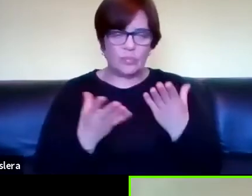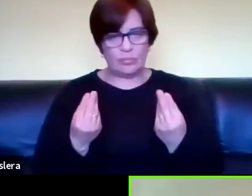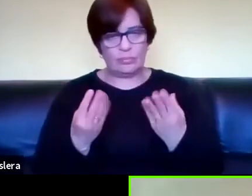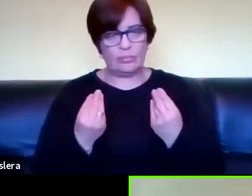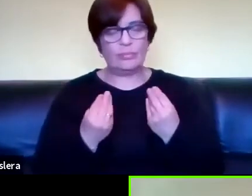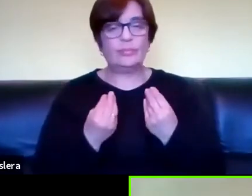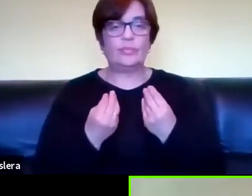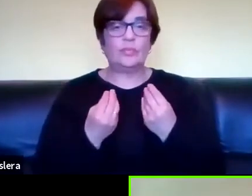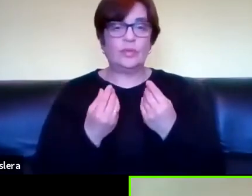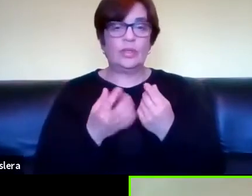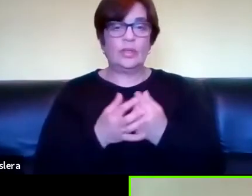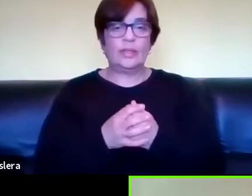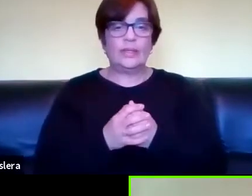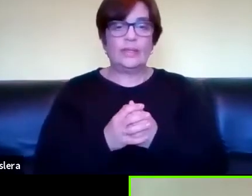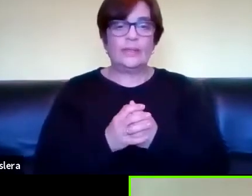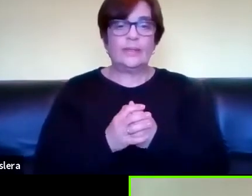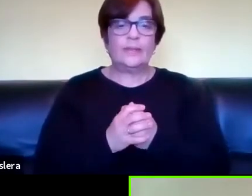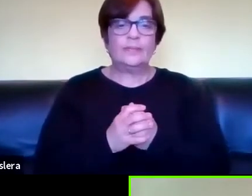vivimos archivando textos